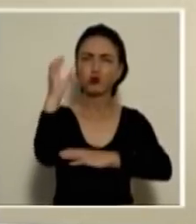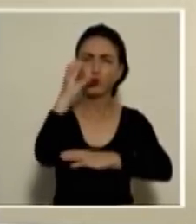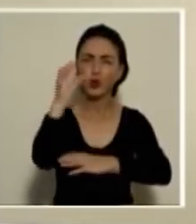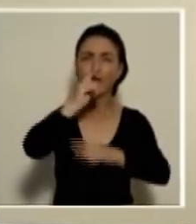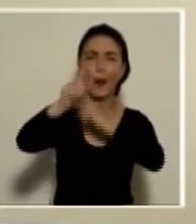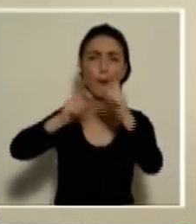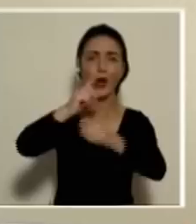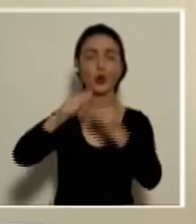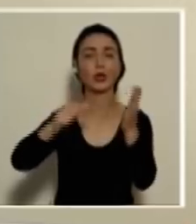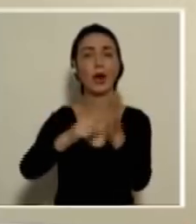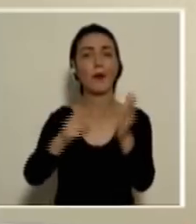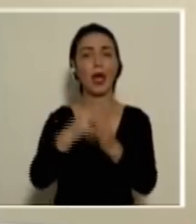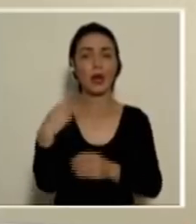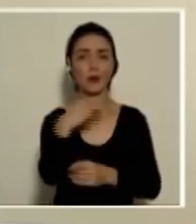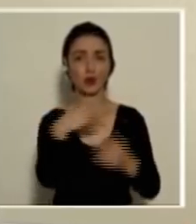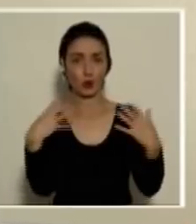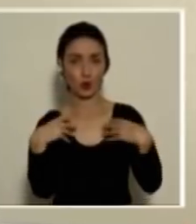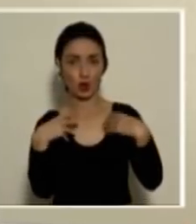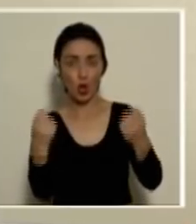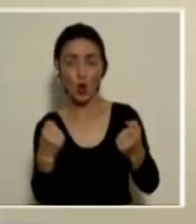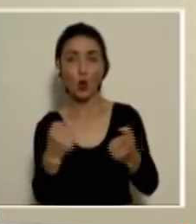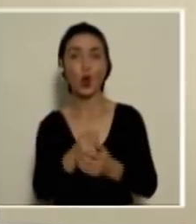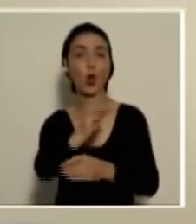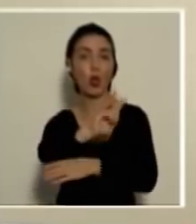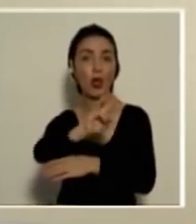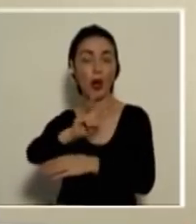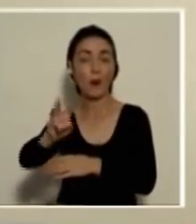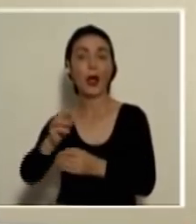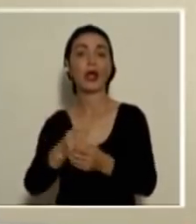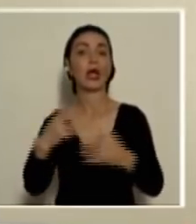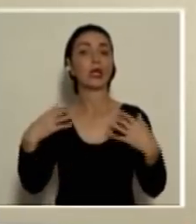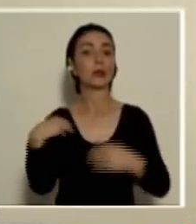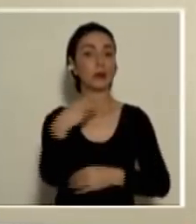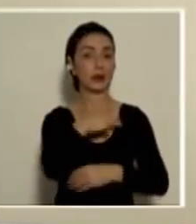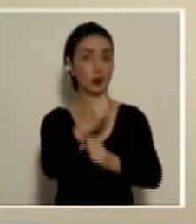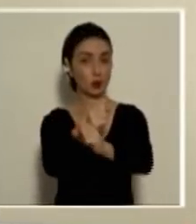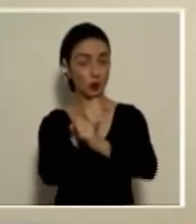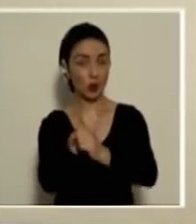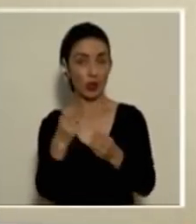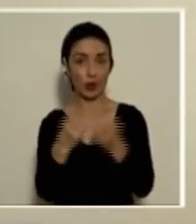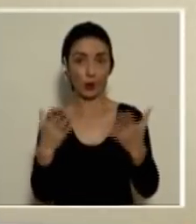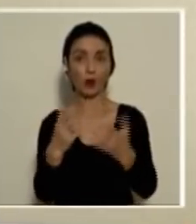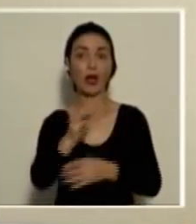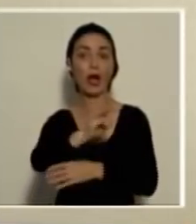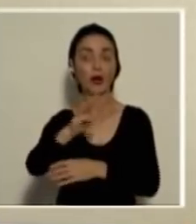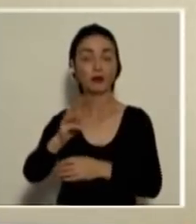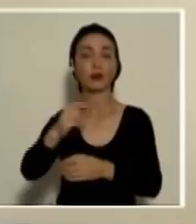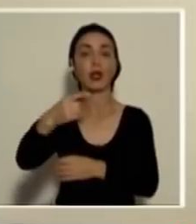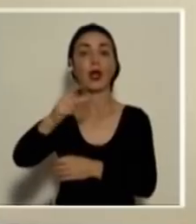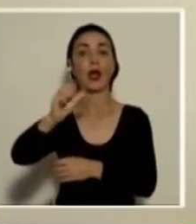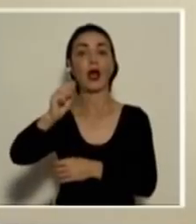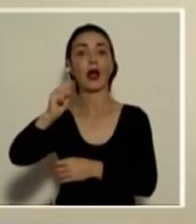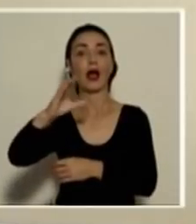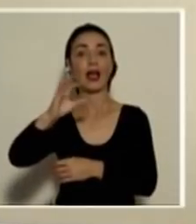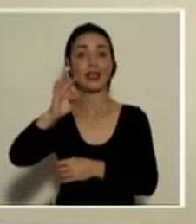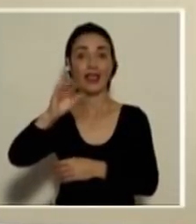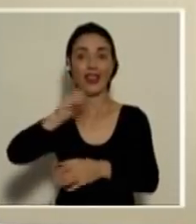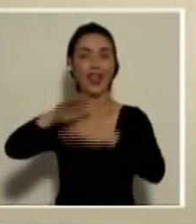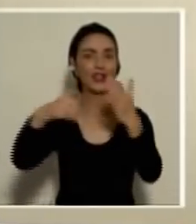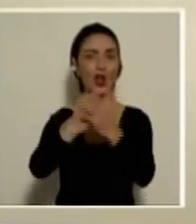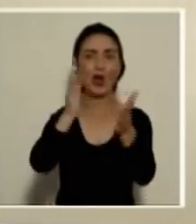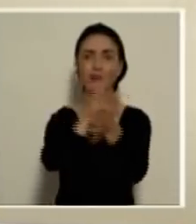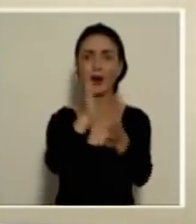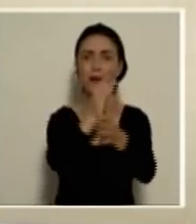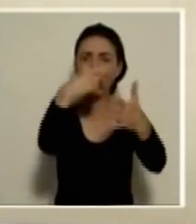y consulten en la página del Ministerio de Salud, en la página del Ministerio de Seguridad Pública, en la página de la Gaceta, donde está toda la documentación,